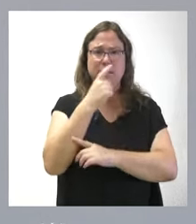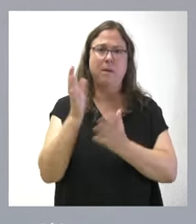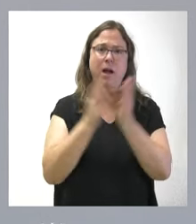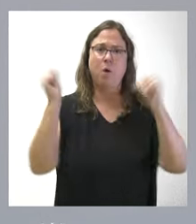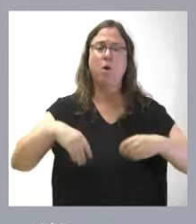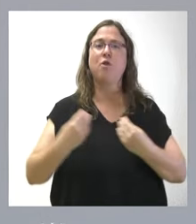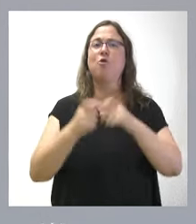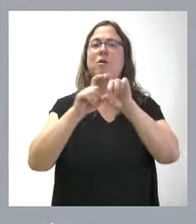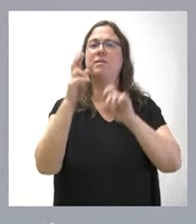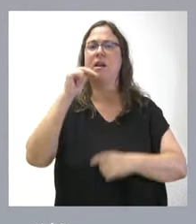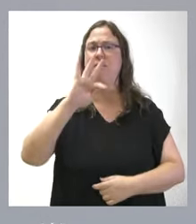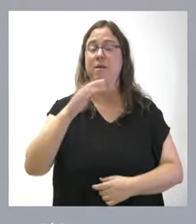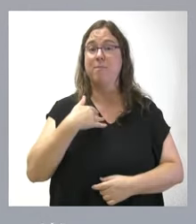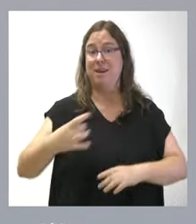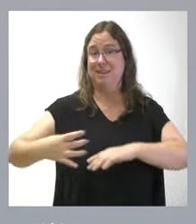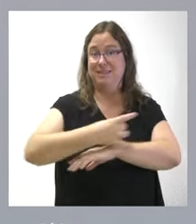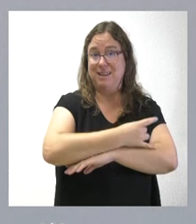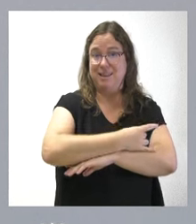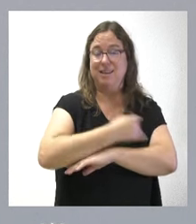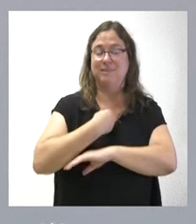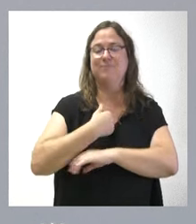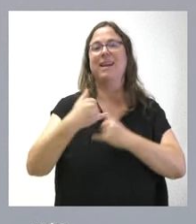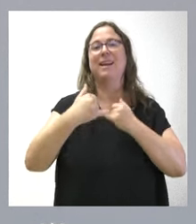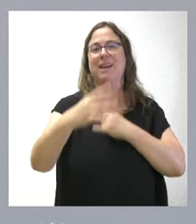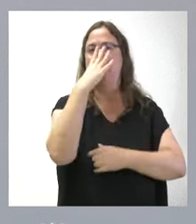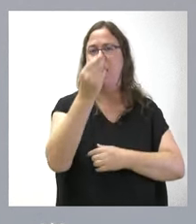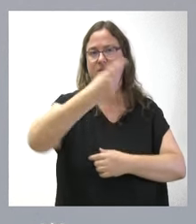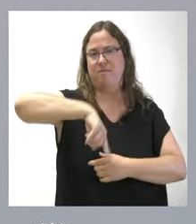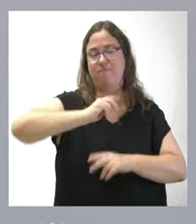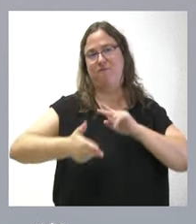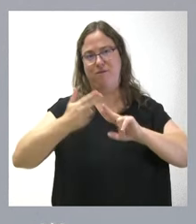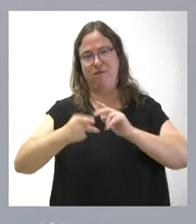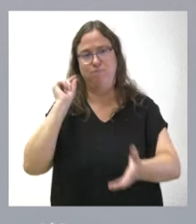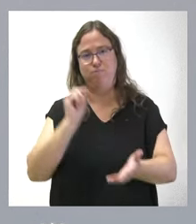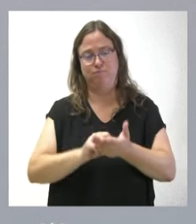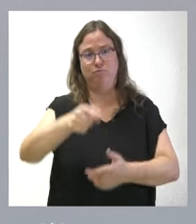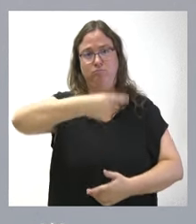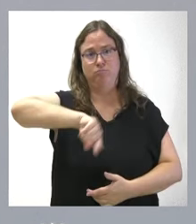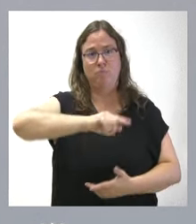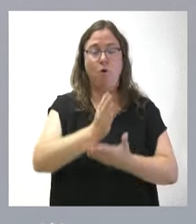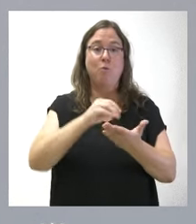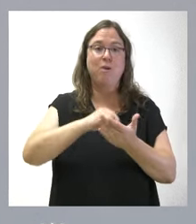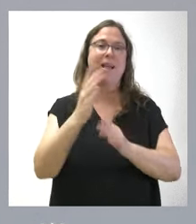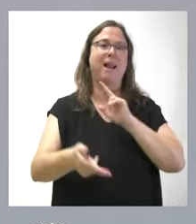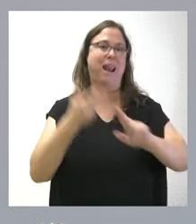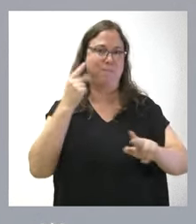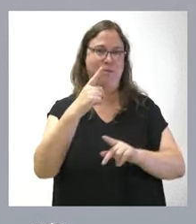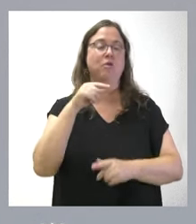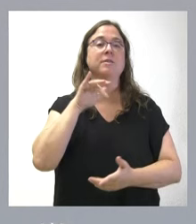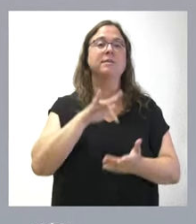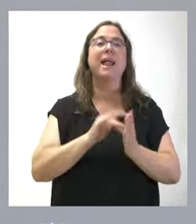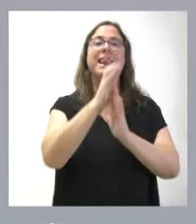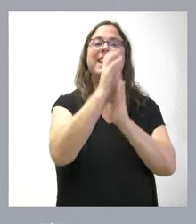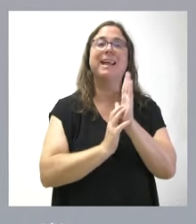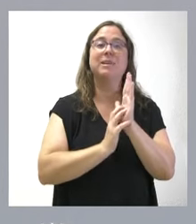Renfe para que en las líneas de alta velocidad de nuestra comunidad autónoma hubiera un descuento para las